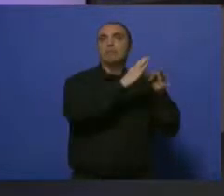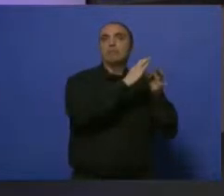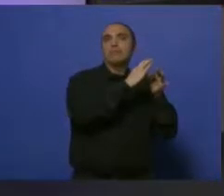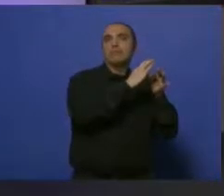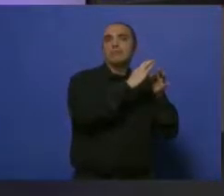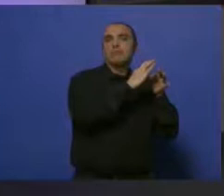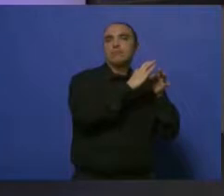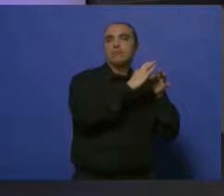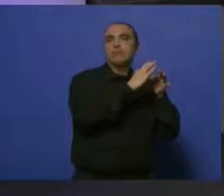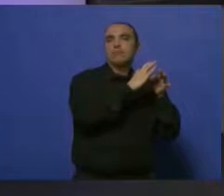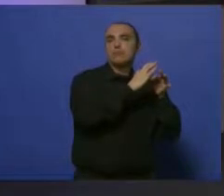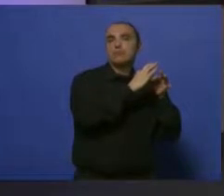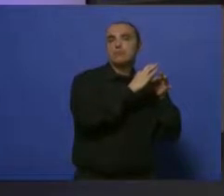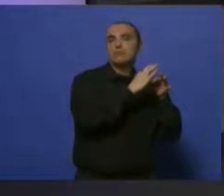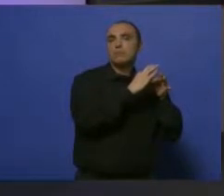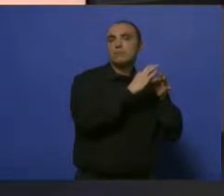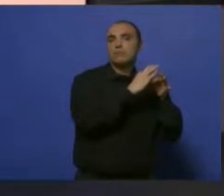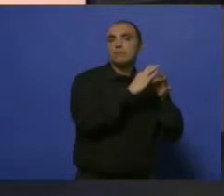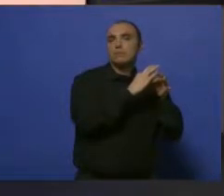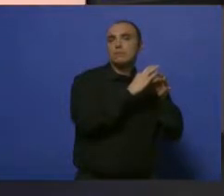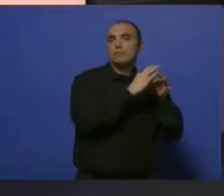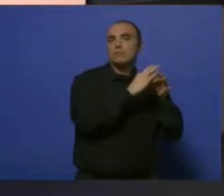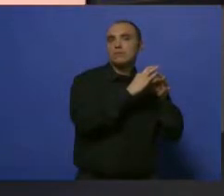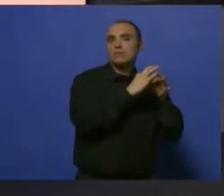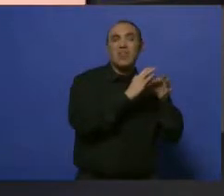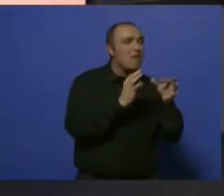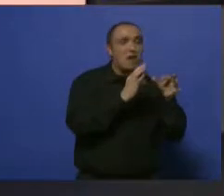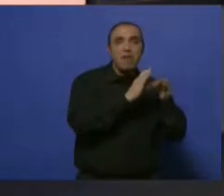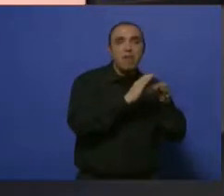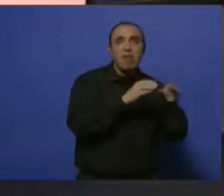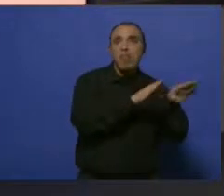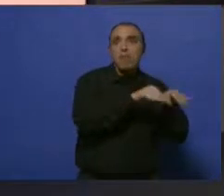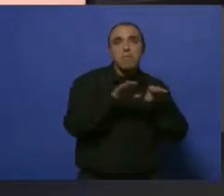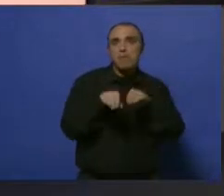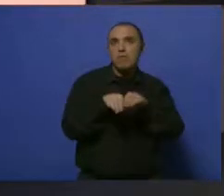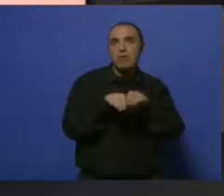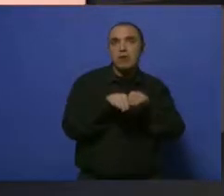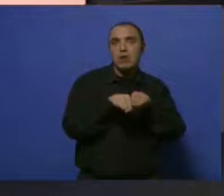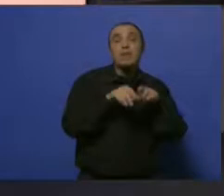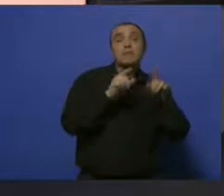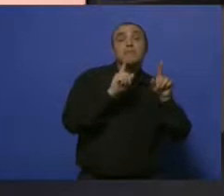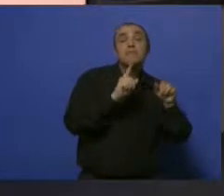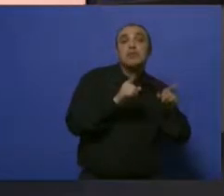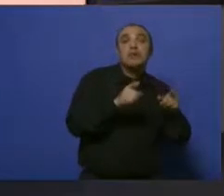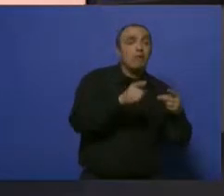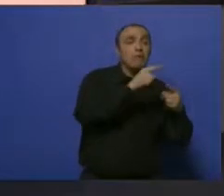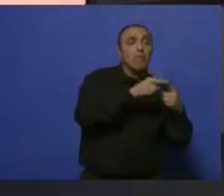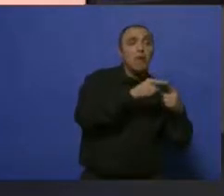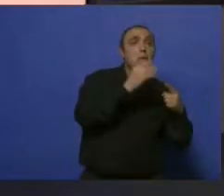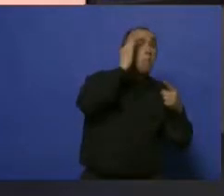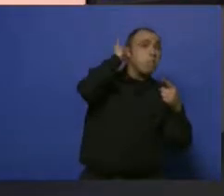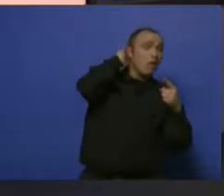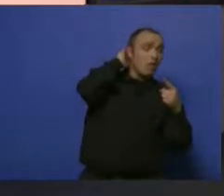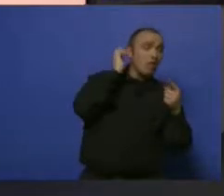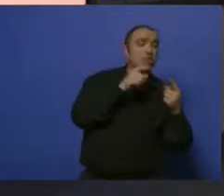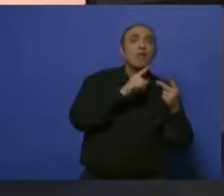meningitis, que es de la misma familia de bacterias que lo tenemos. La meningitis me la puede producir, esta bacteria también puede